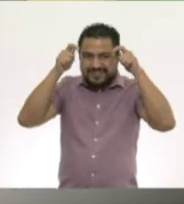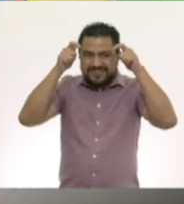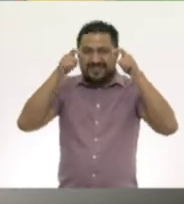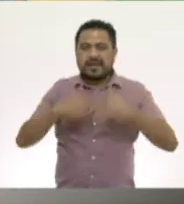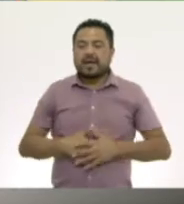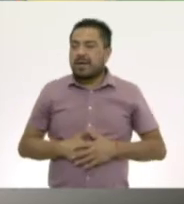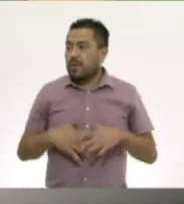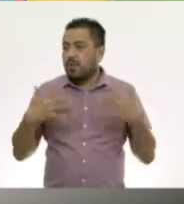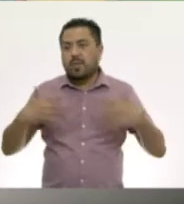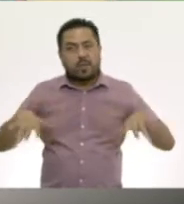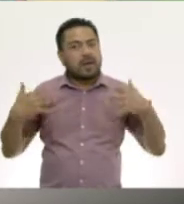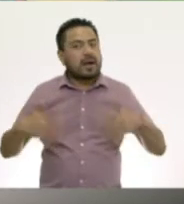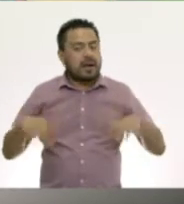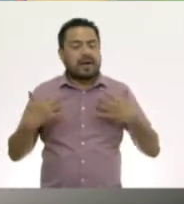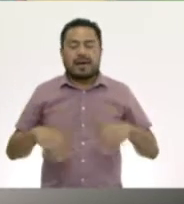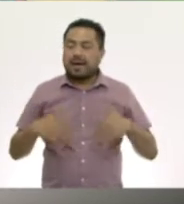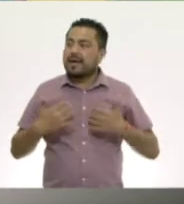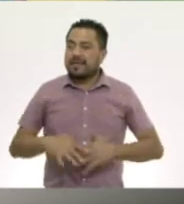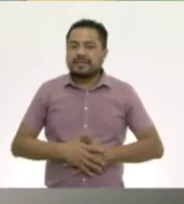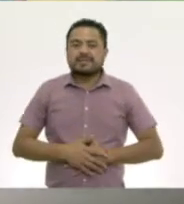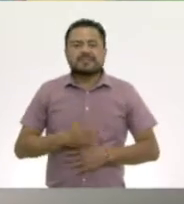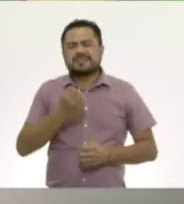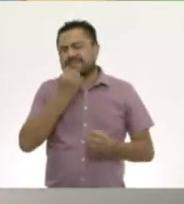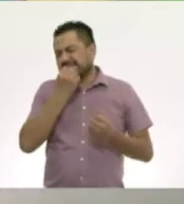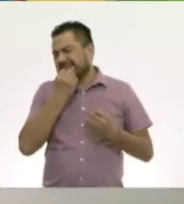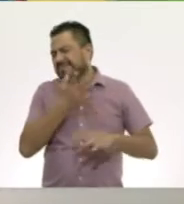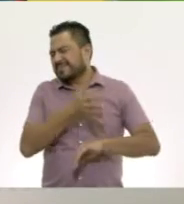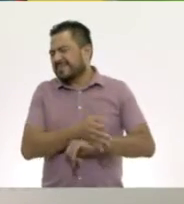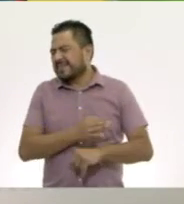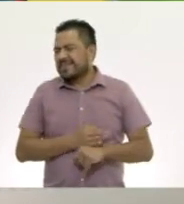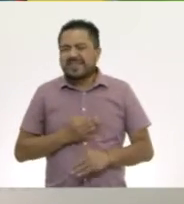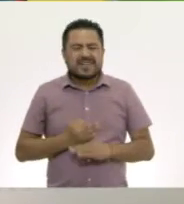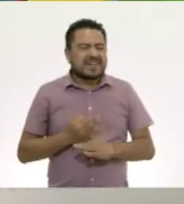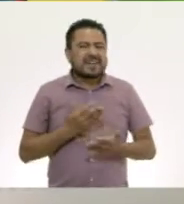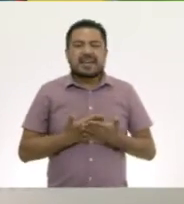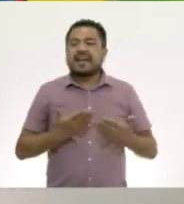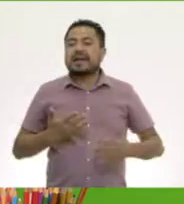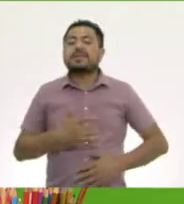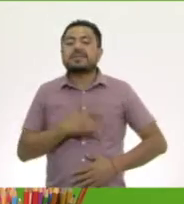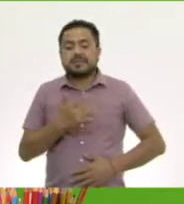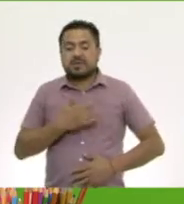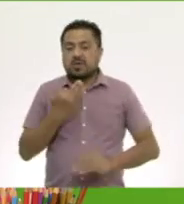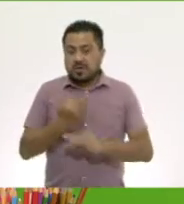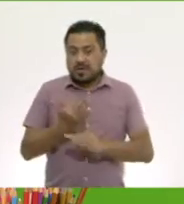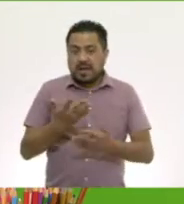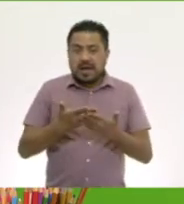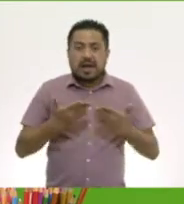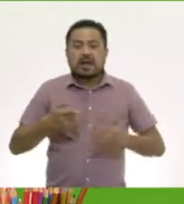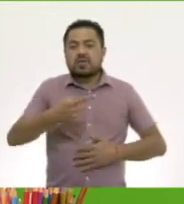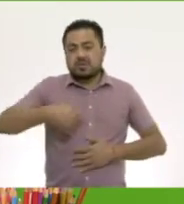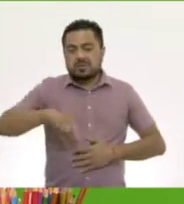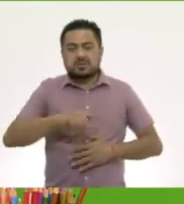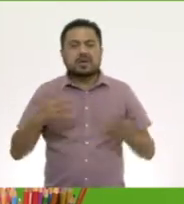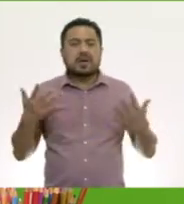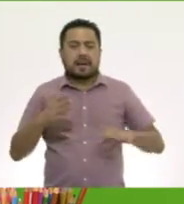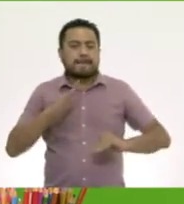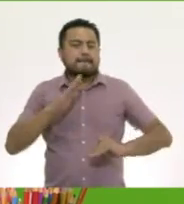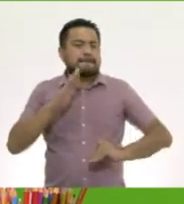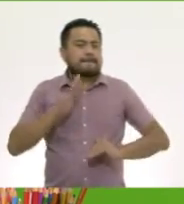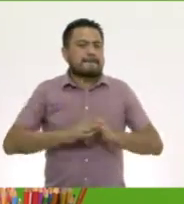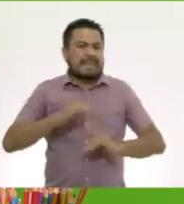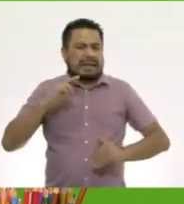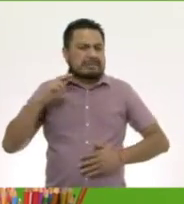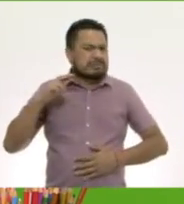¡Guau! ¡Qué divertido! ¿Qué les parece si ahora lo hacemos a una velocidad